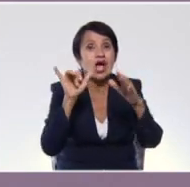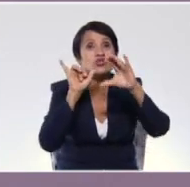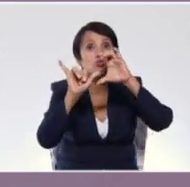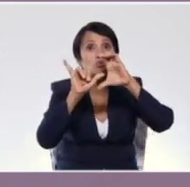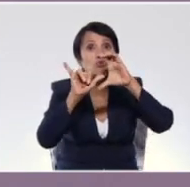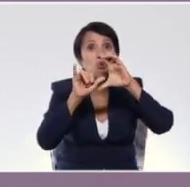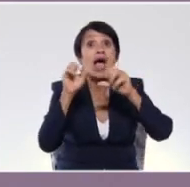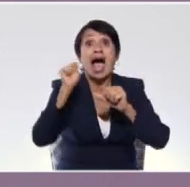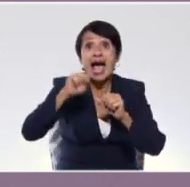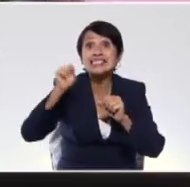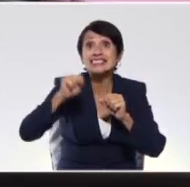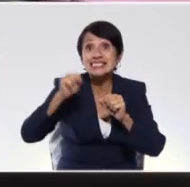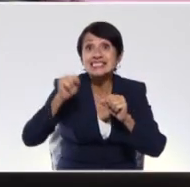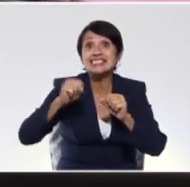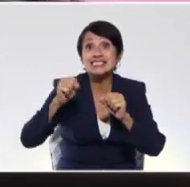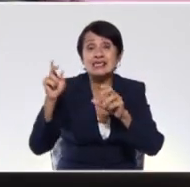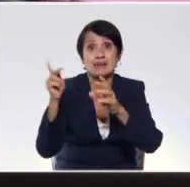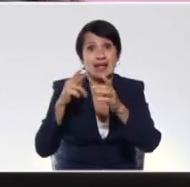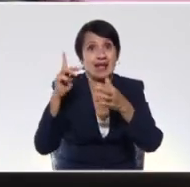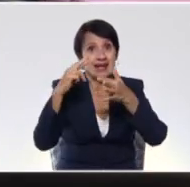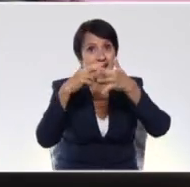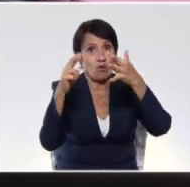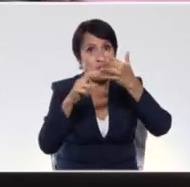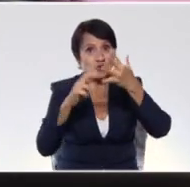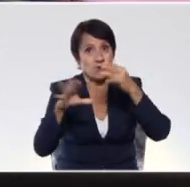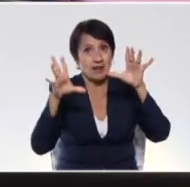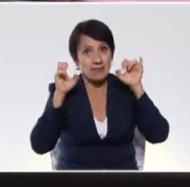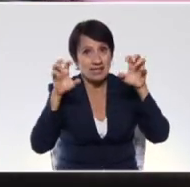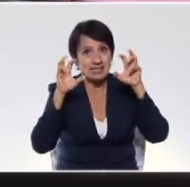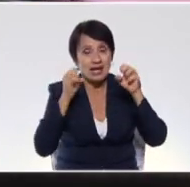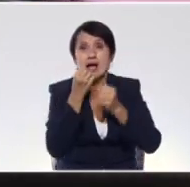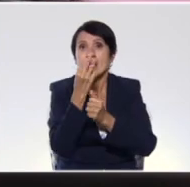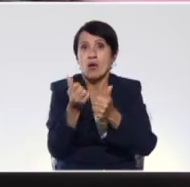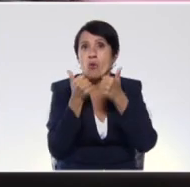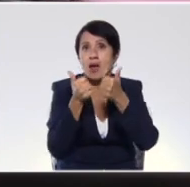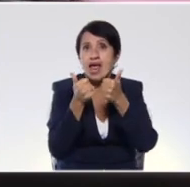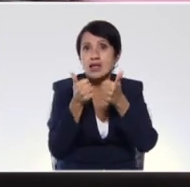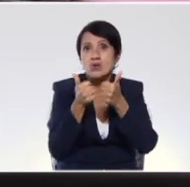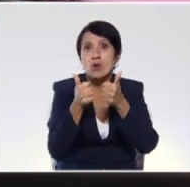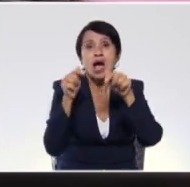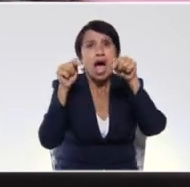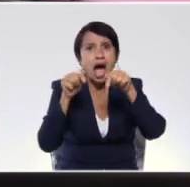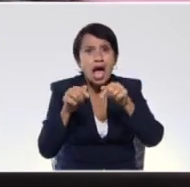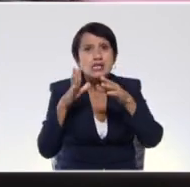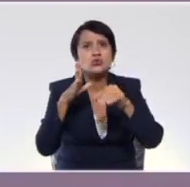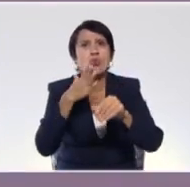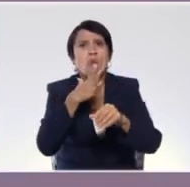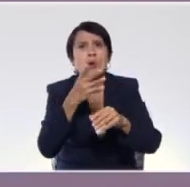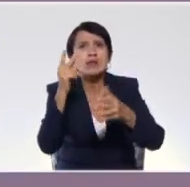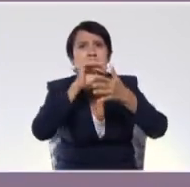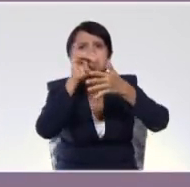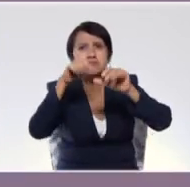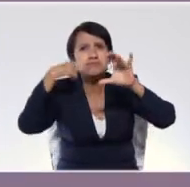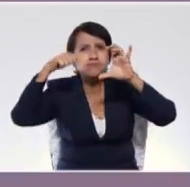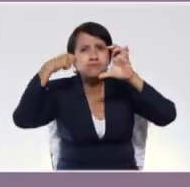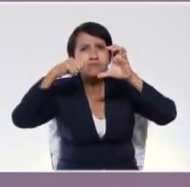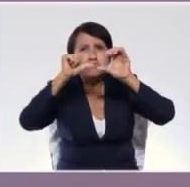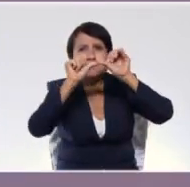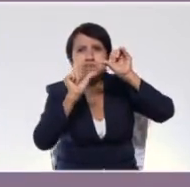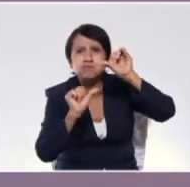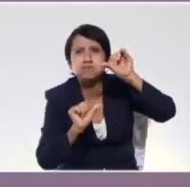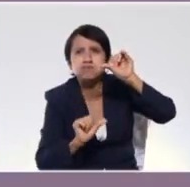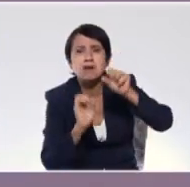Ay, sí, profe. Recursos para el aprendizaje. Qué bueno. Allí podrás ver todos los videos que